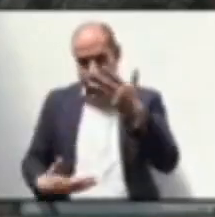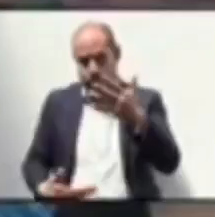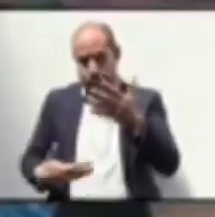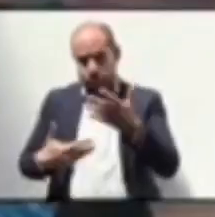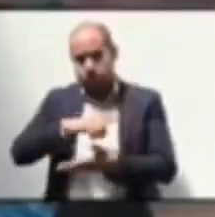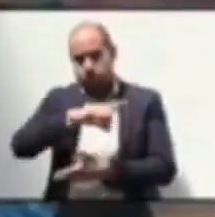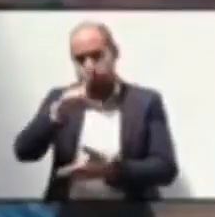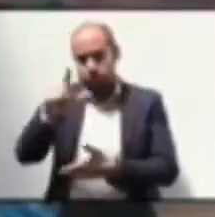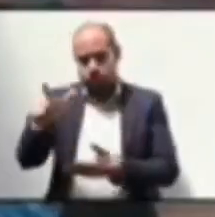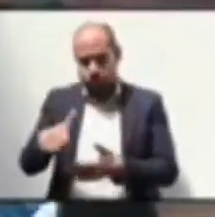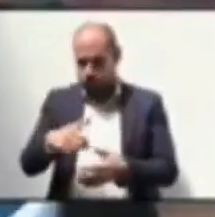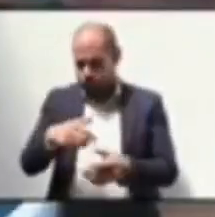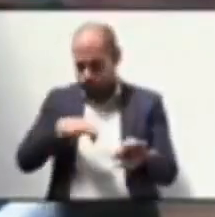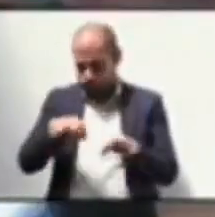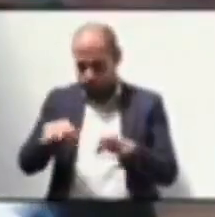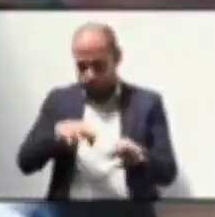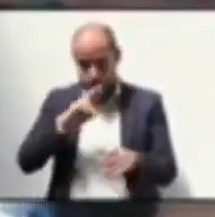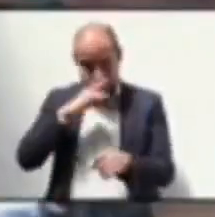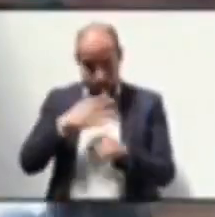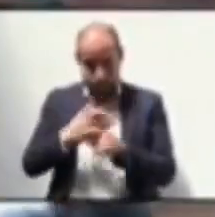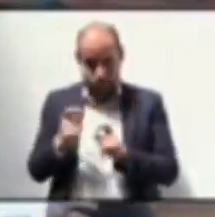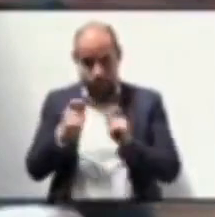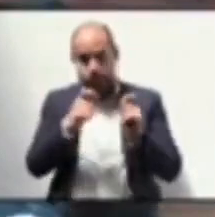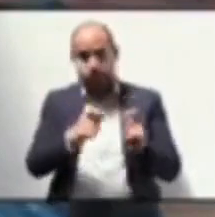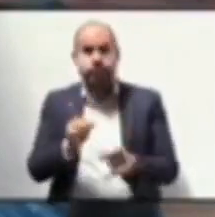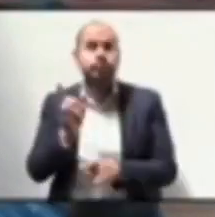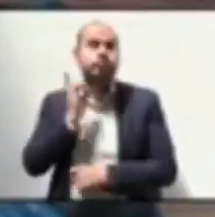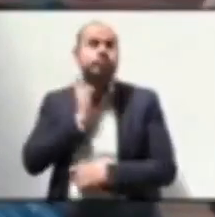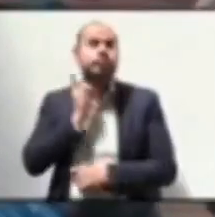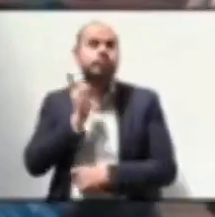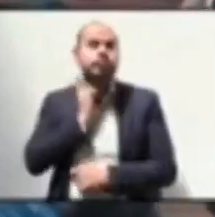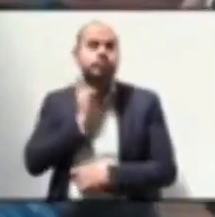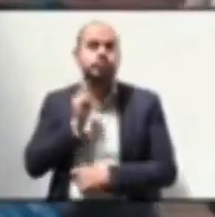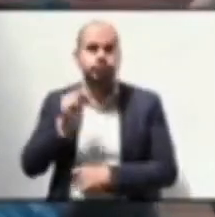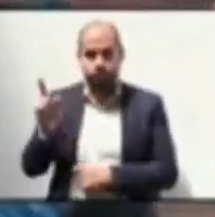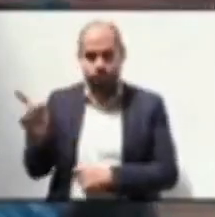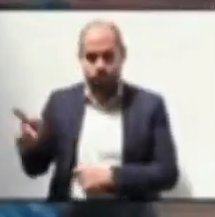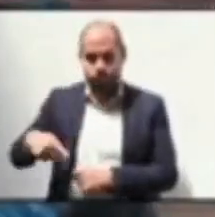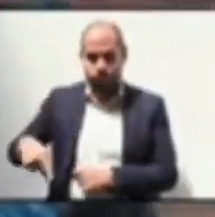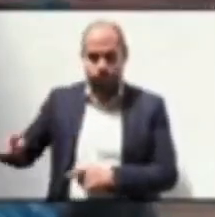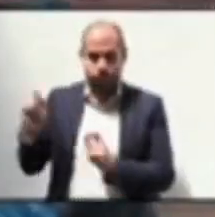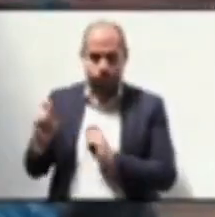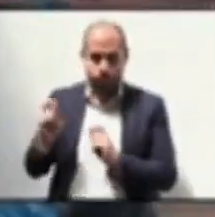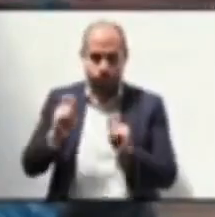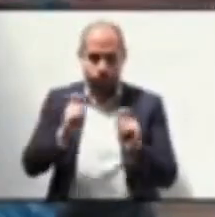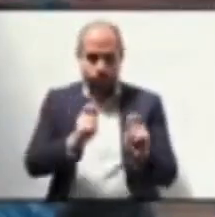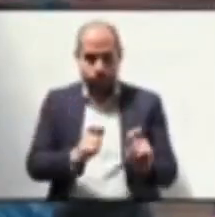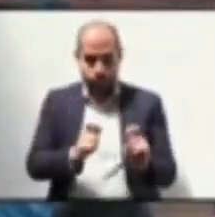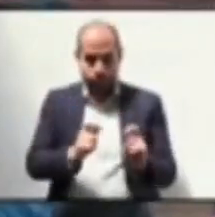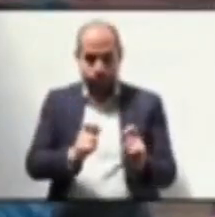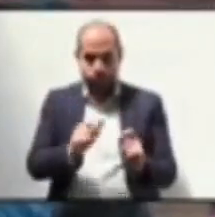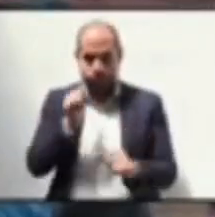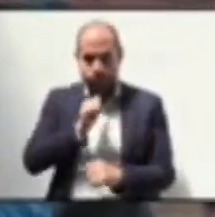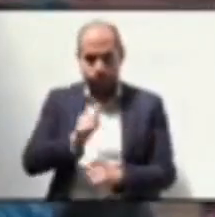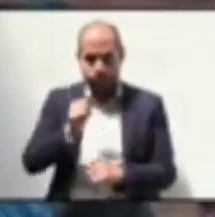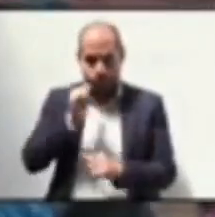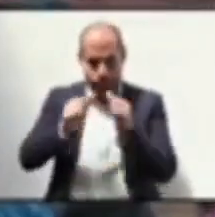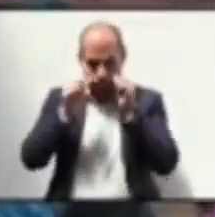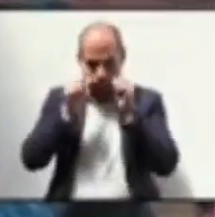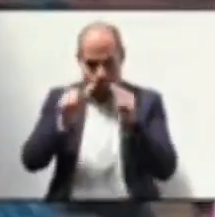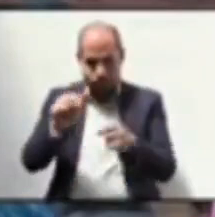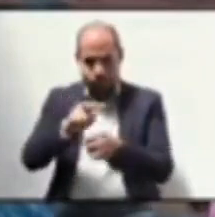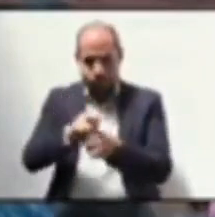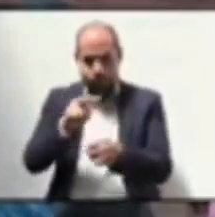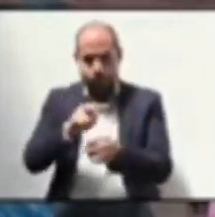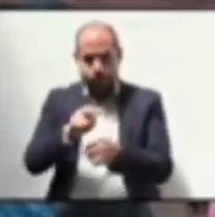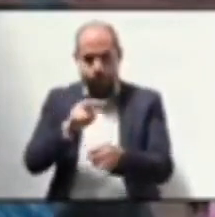desempeñar leal y patrióticamente el cargo de diputado que el pueblo les ha conferido, mirando en